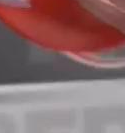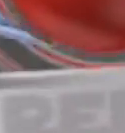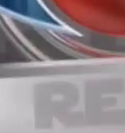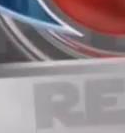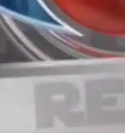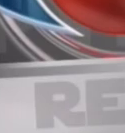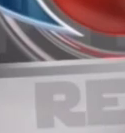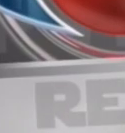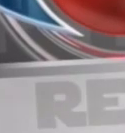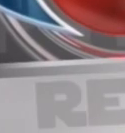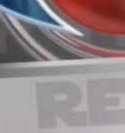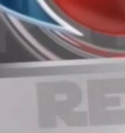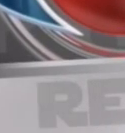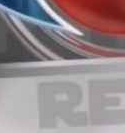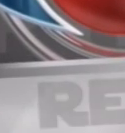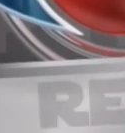cus por Lácteos Land Lácteos Los Colonos